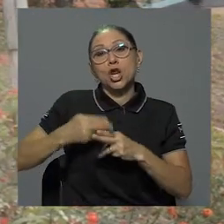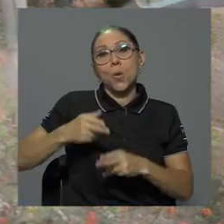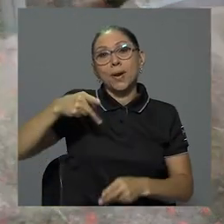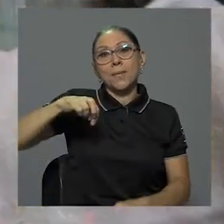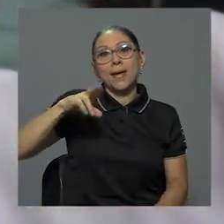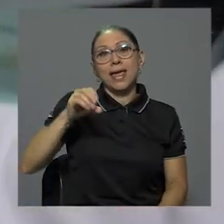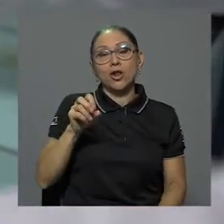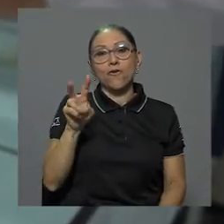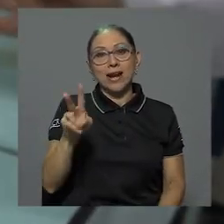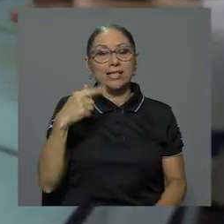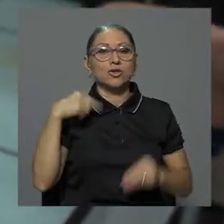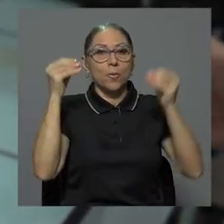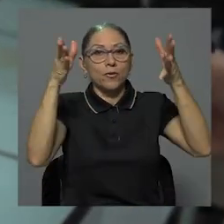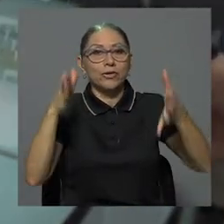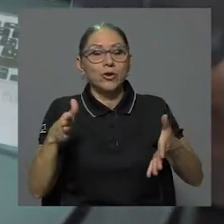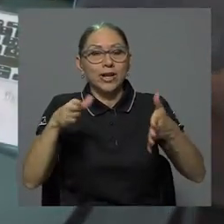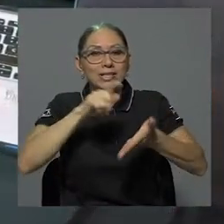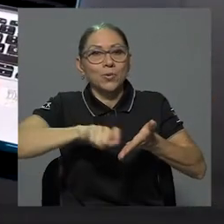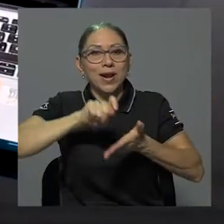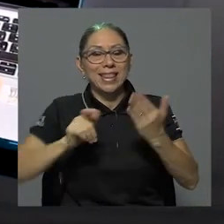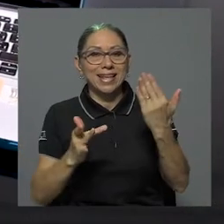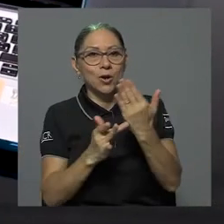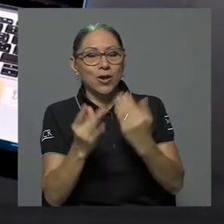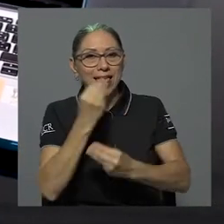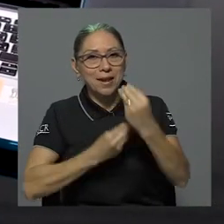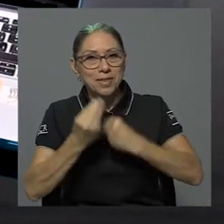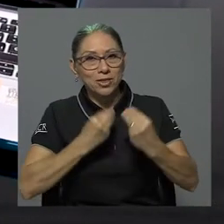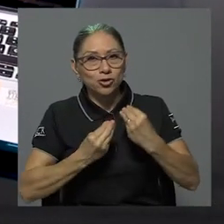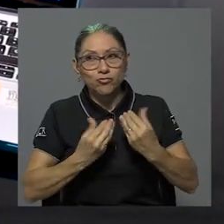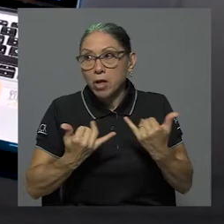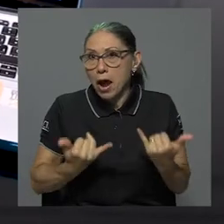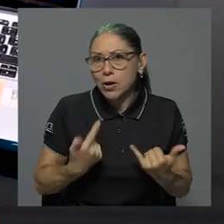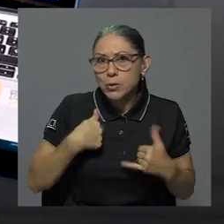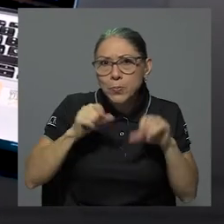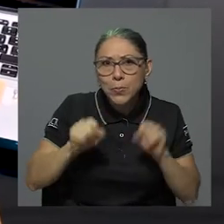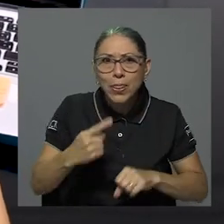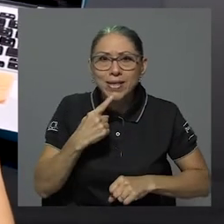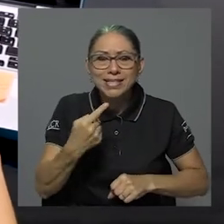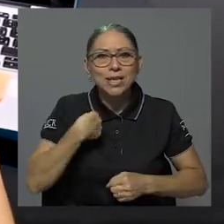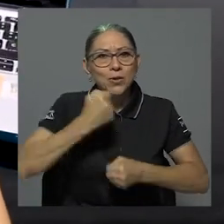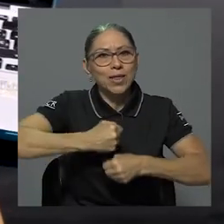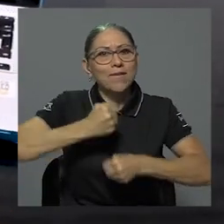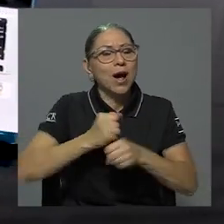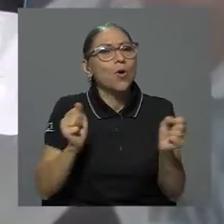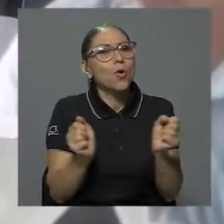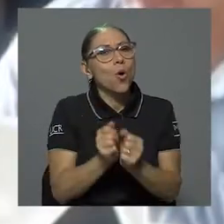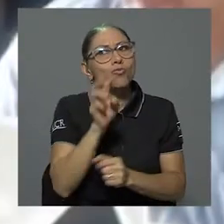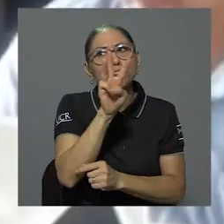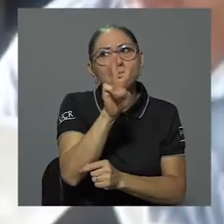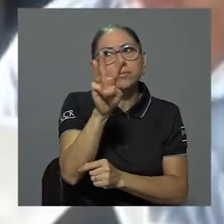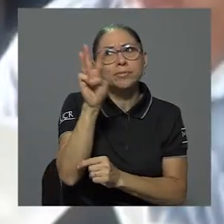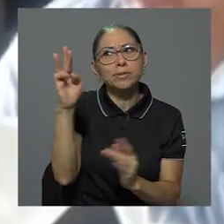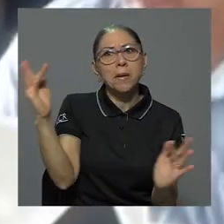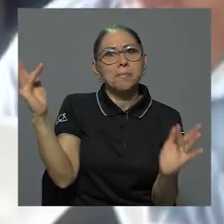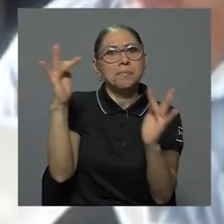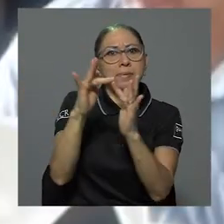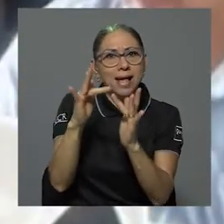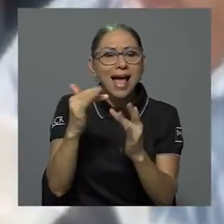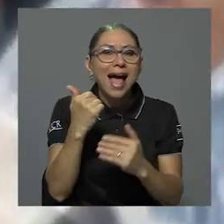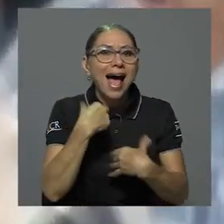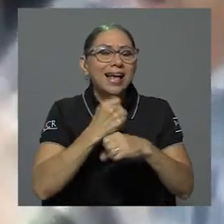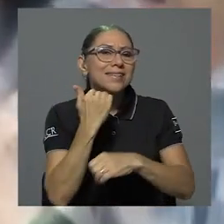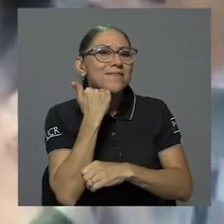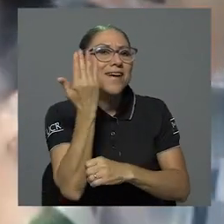Vargas y soy profesor de la Escuela de Tecnología de Alimentos. Hoy en día puedo decir que trabajo con una plataforma en línea que me facilita la